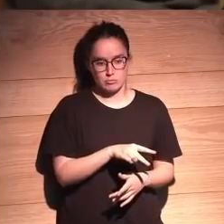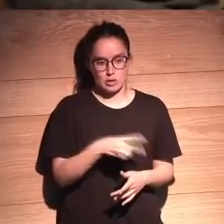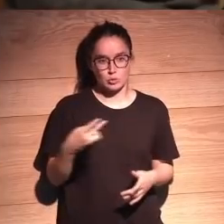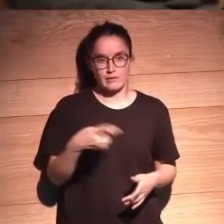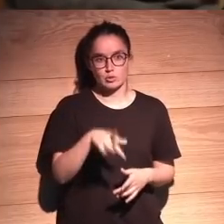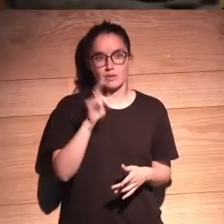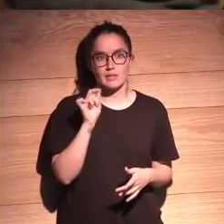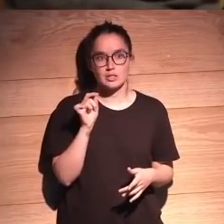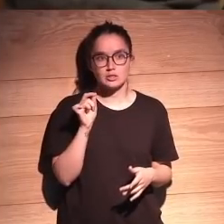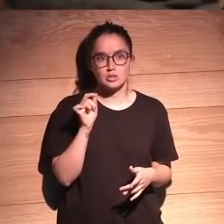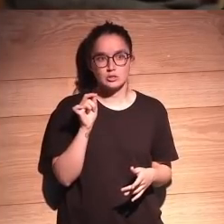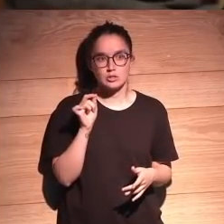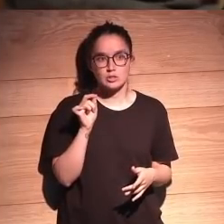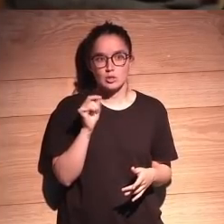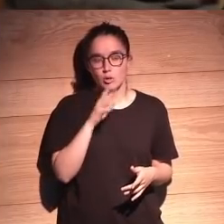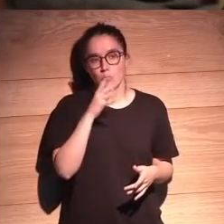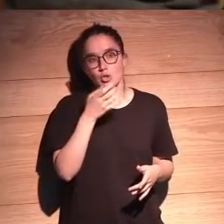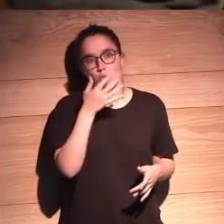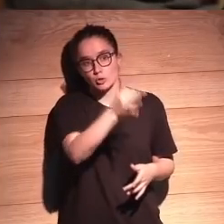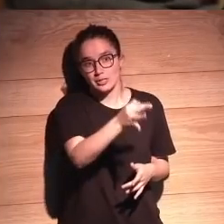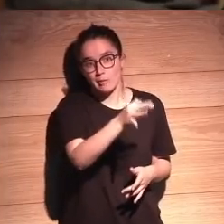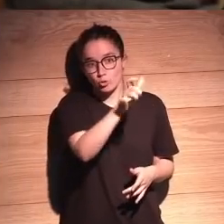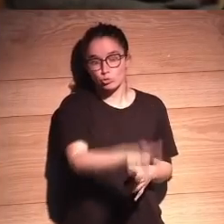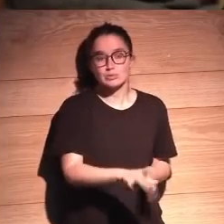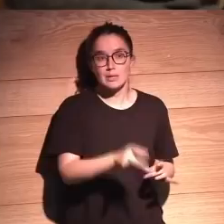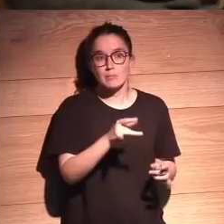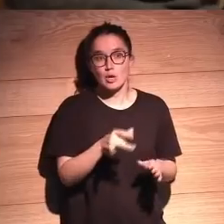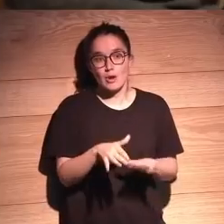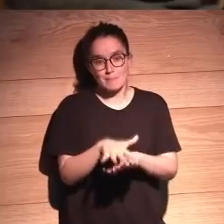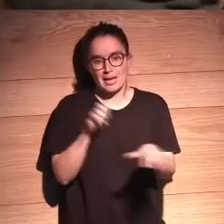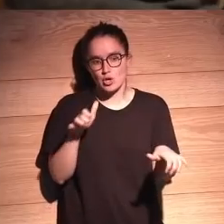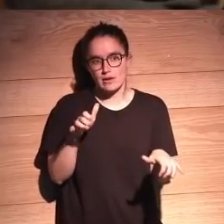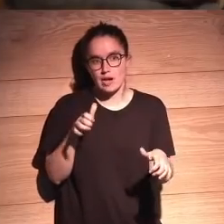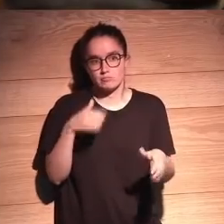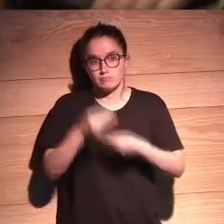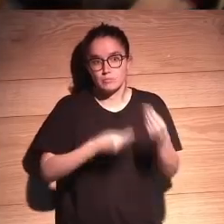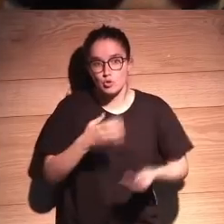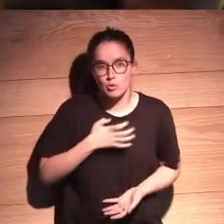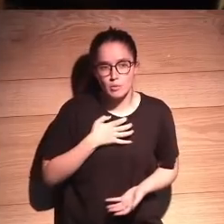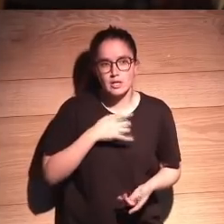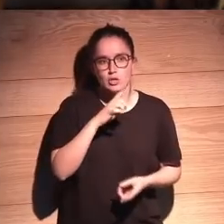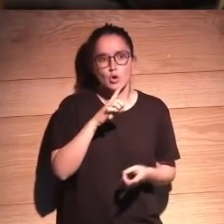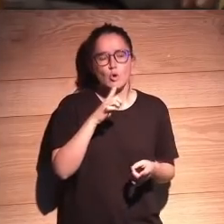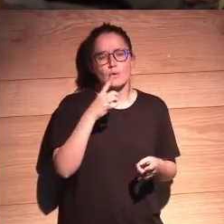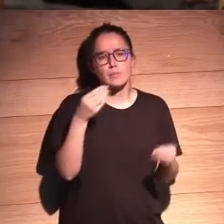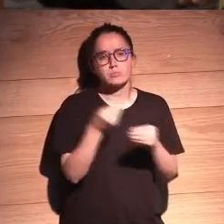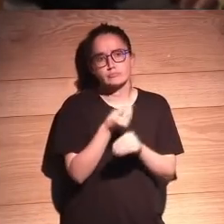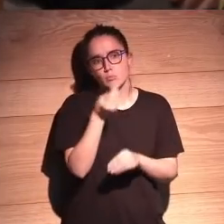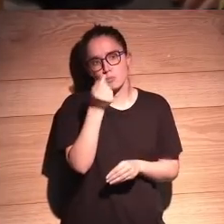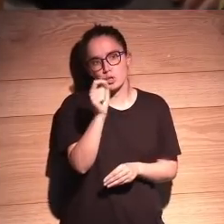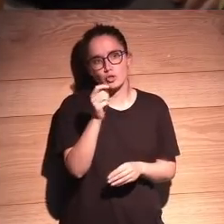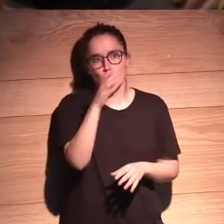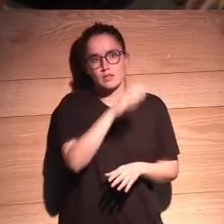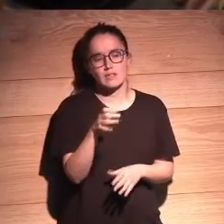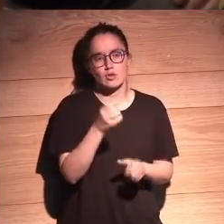decisiones que no tienen porque tú eres positivo pero el conjunto los que ponen en marcha no pueden ser positivas y luego una pequeña discrepancia yo he